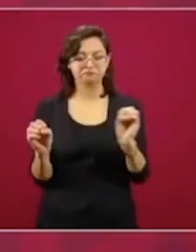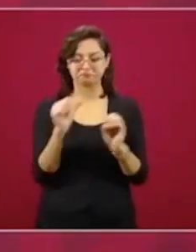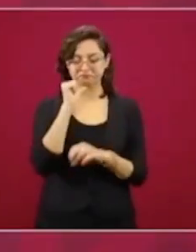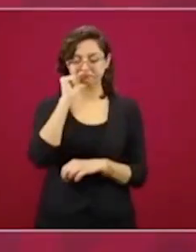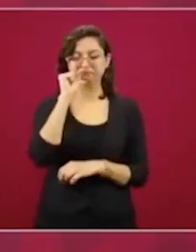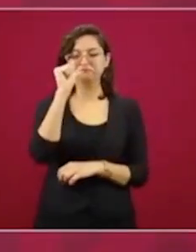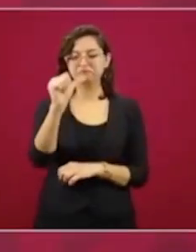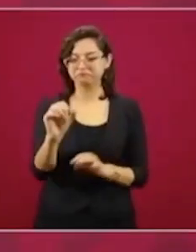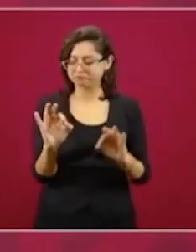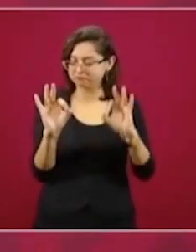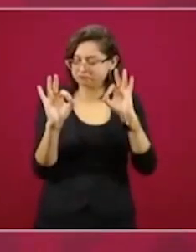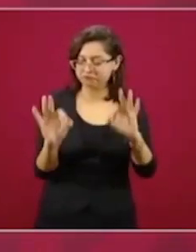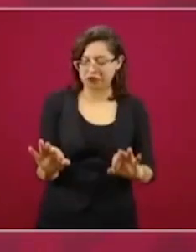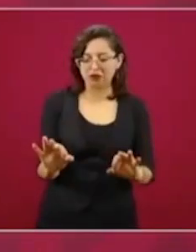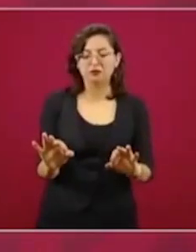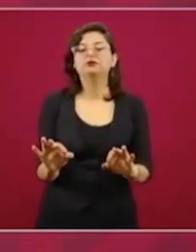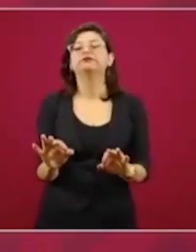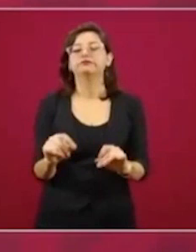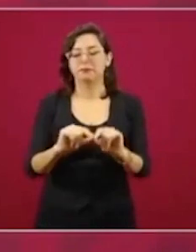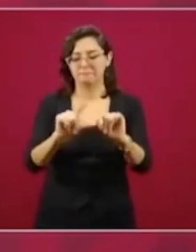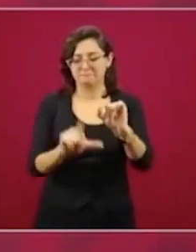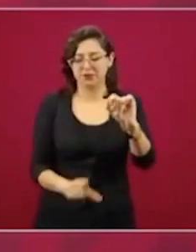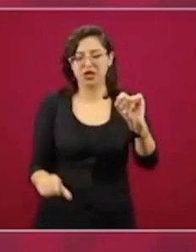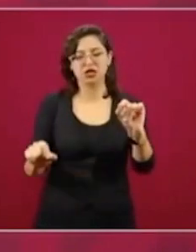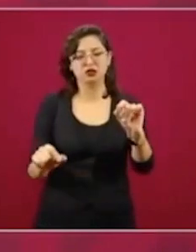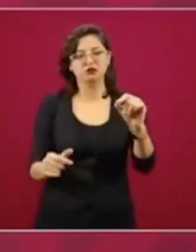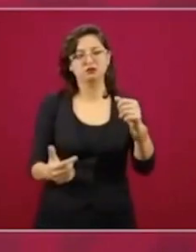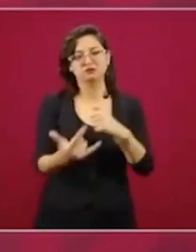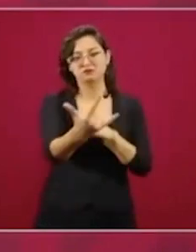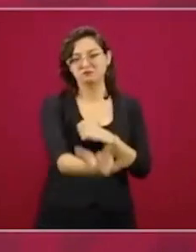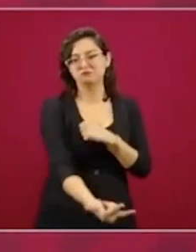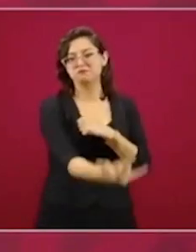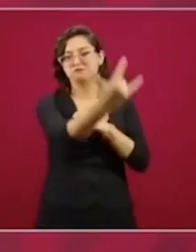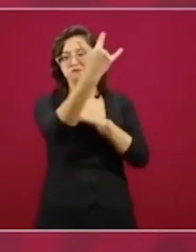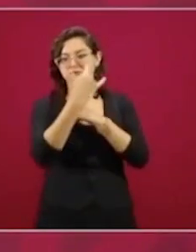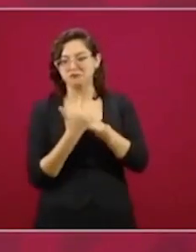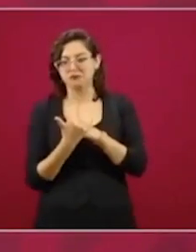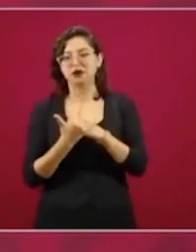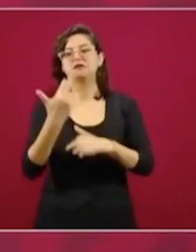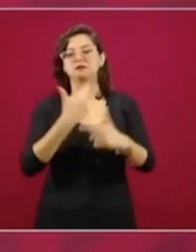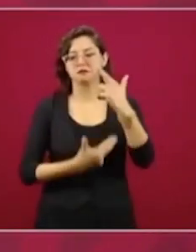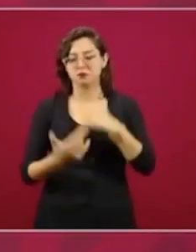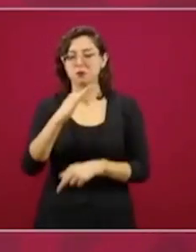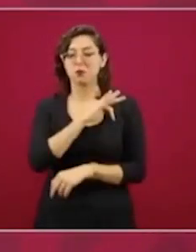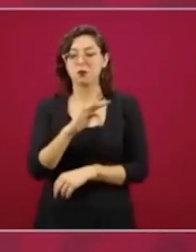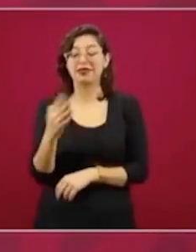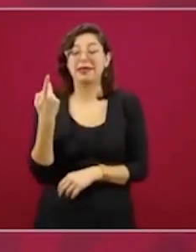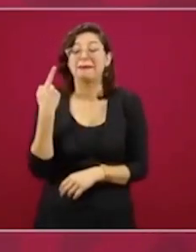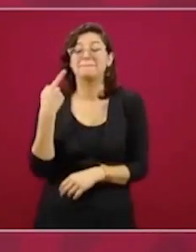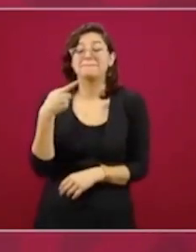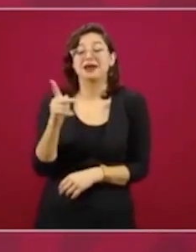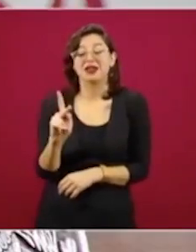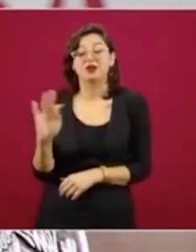posibilidades de regresar, pero como hay una oferta de compra,